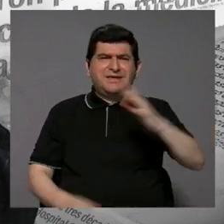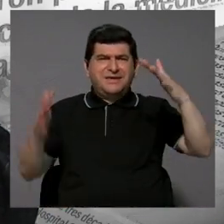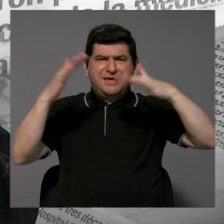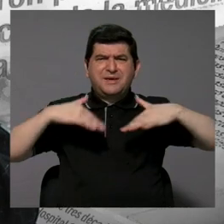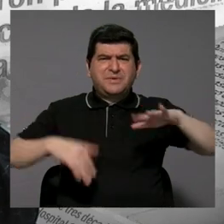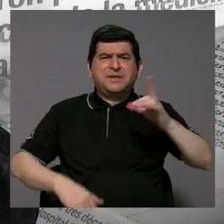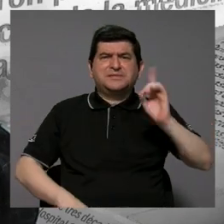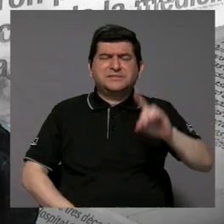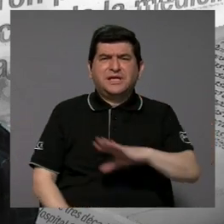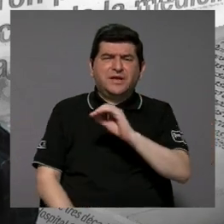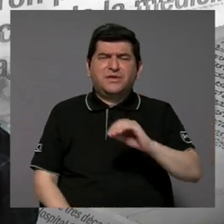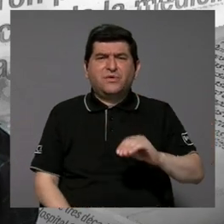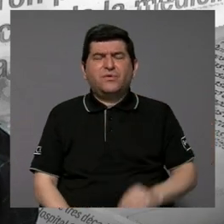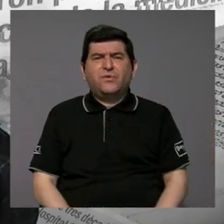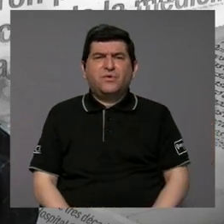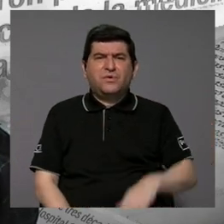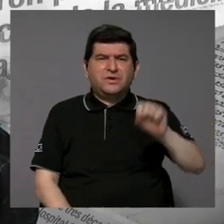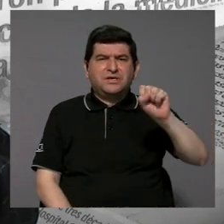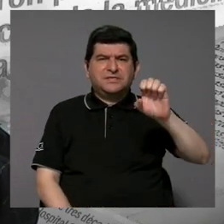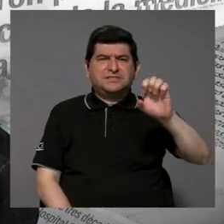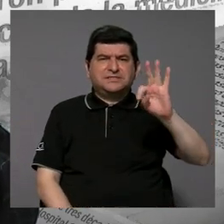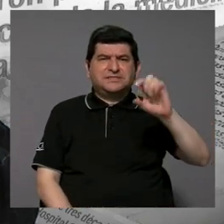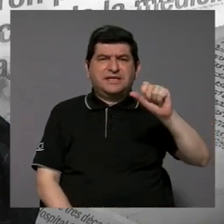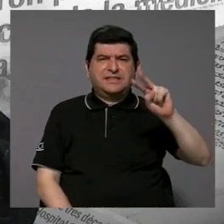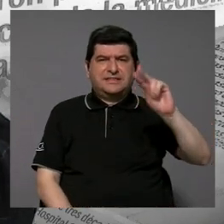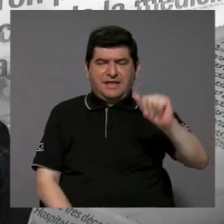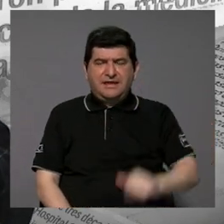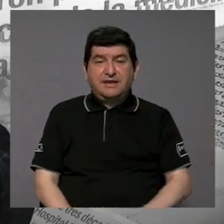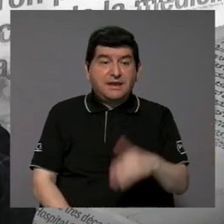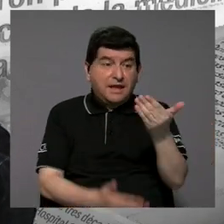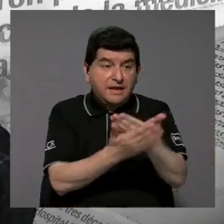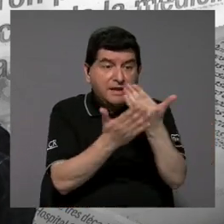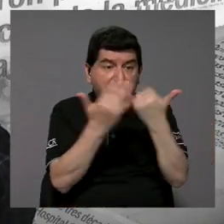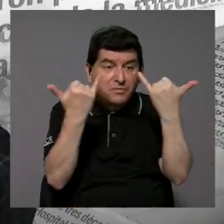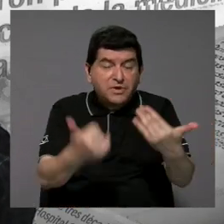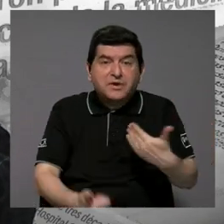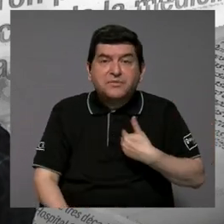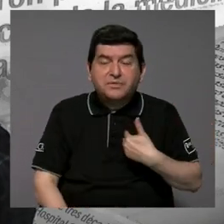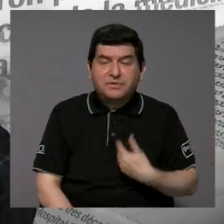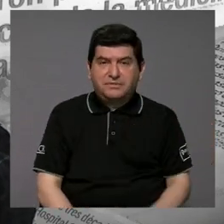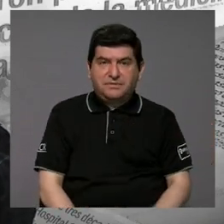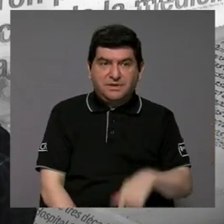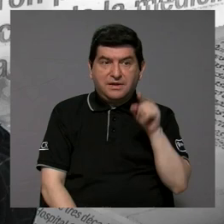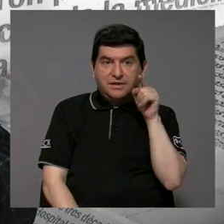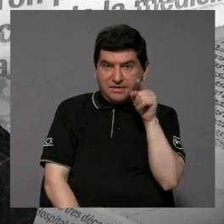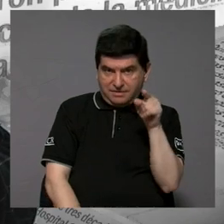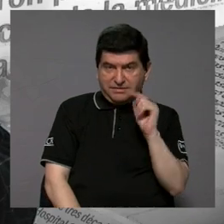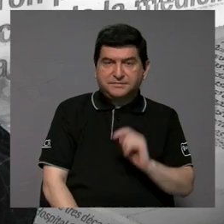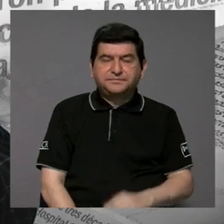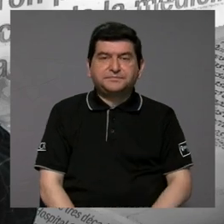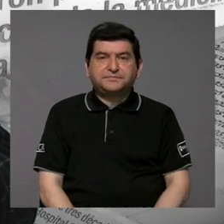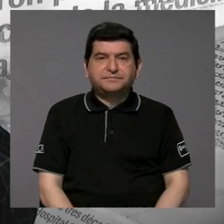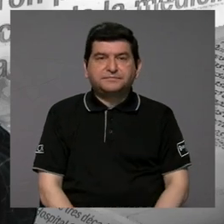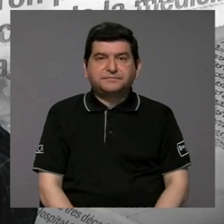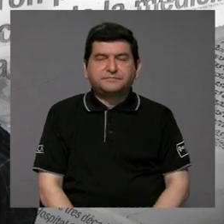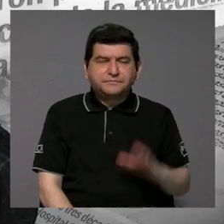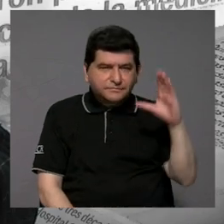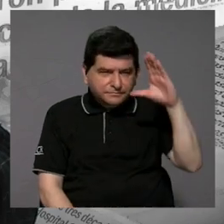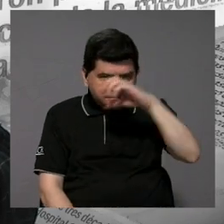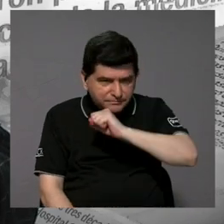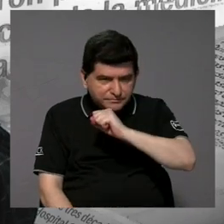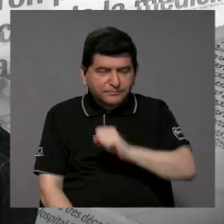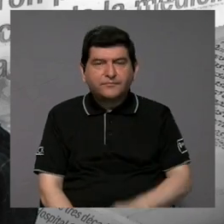¿Dónde está CETENA? ¿Y qué está haciendo? Porque la evidencia está ahí. Bueno, y eso, que son lo que se ha